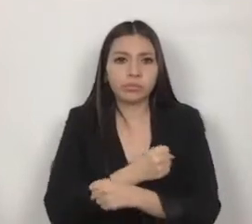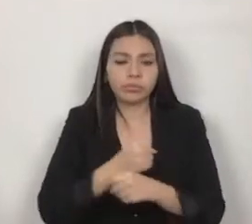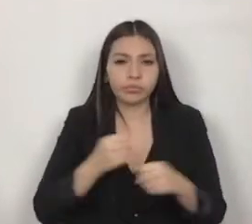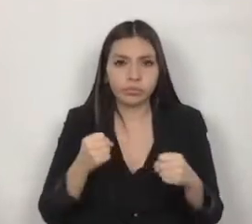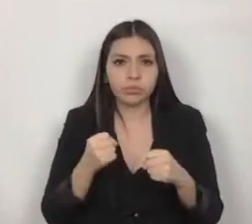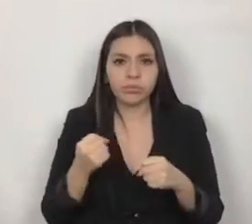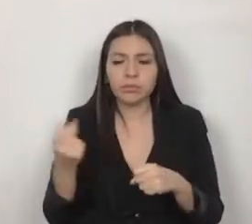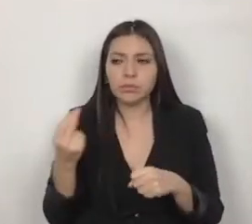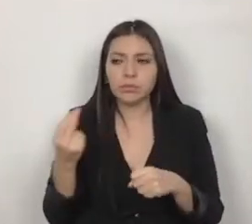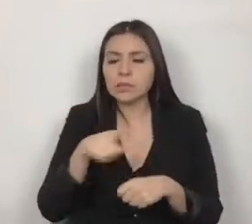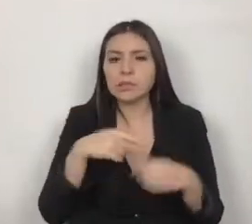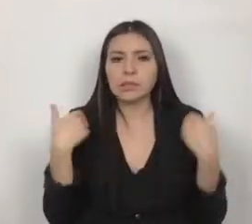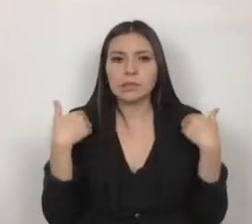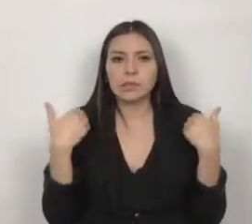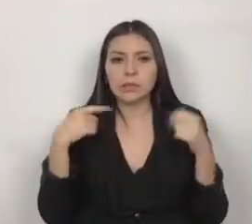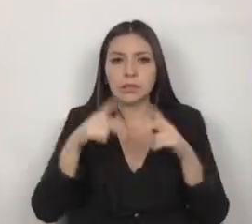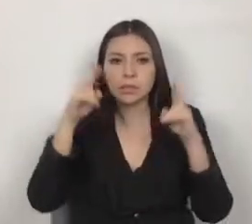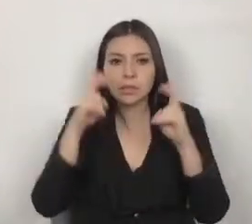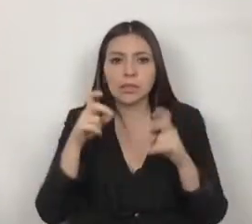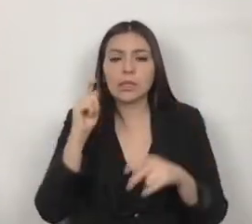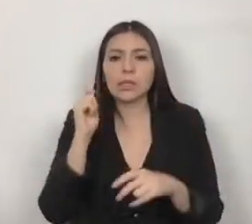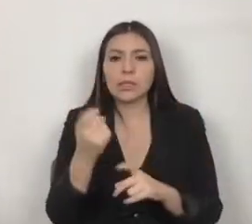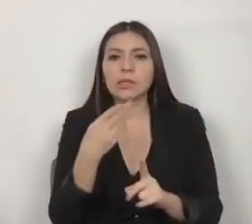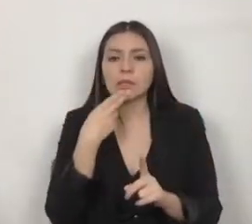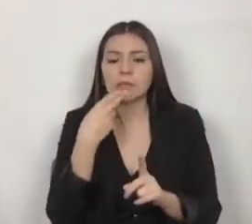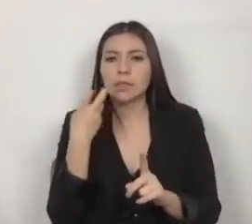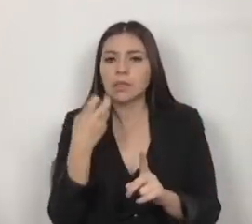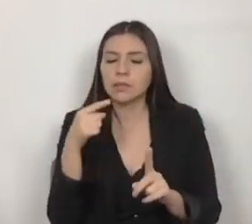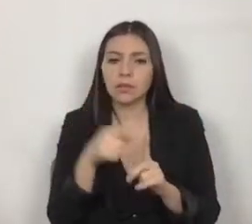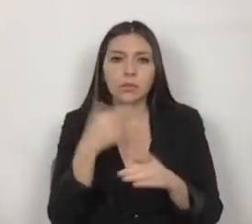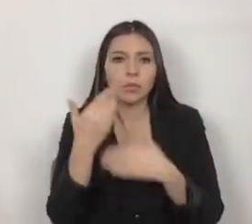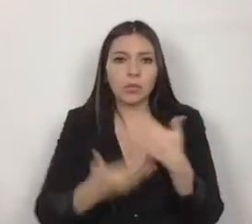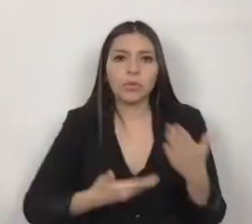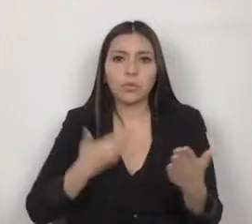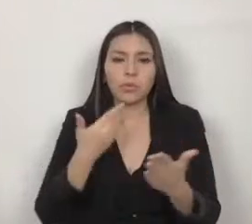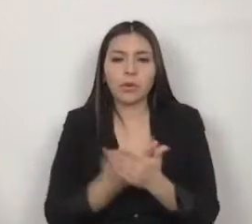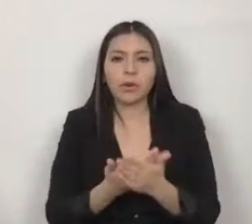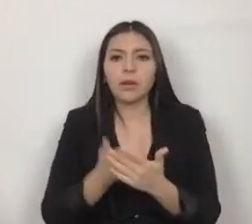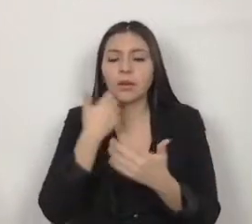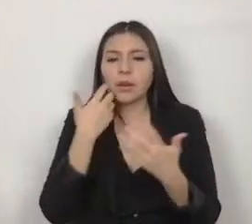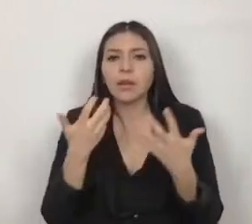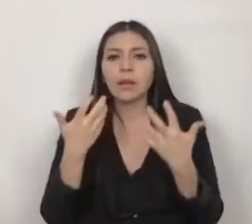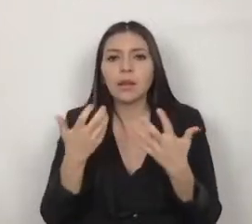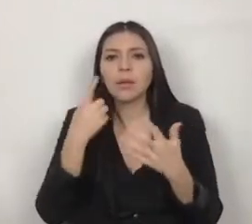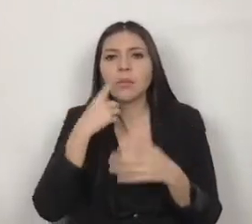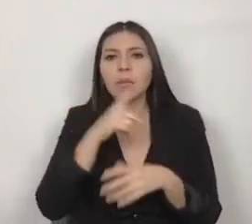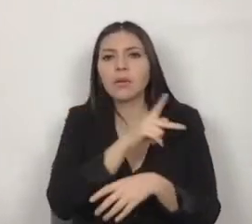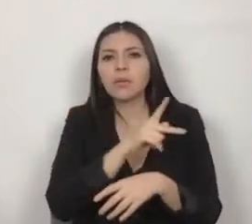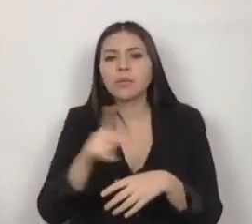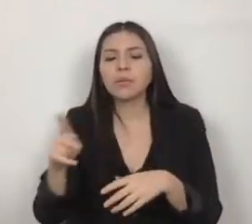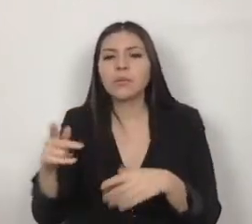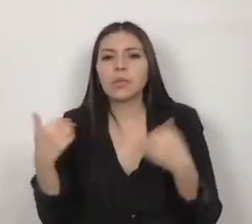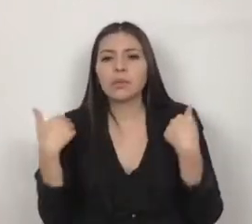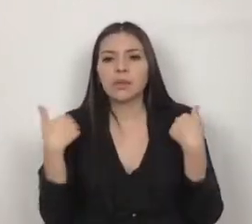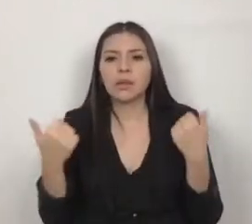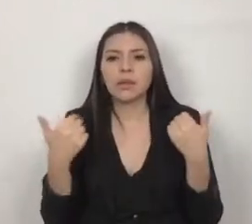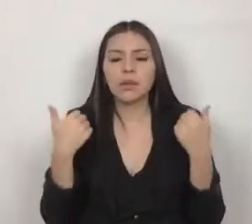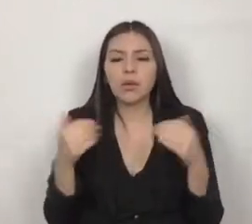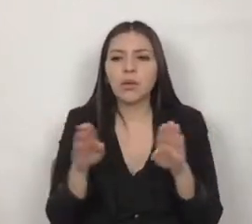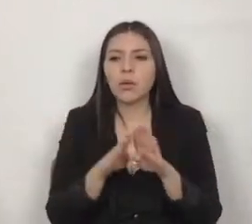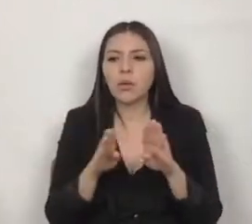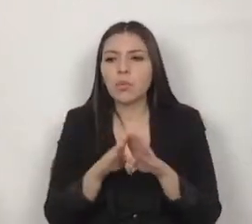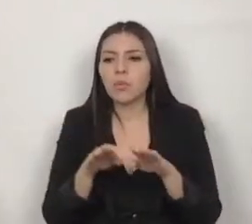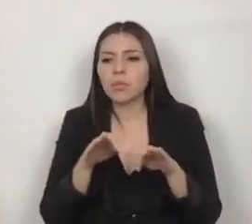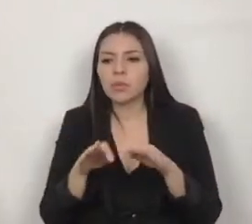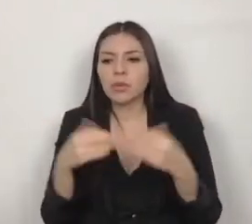ante esta situación es la intención de esta iniciativa que busca además que seamos capaces de enfrentar con acciones concretas